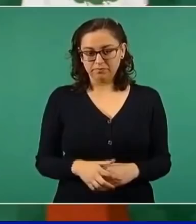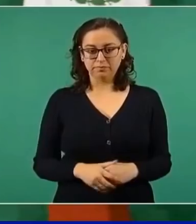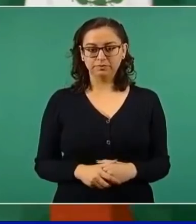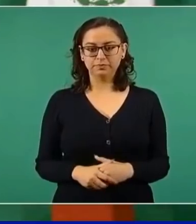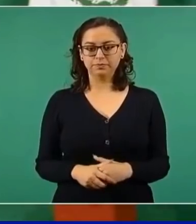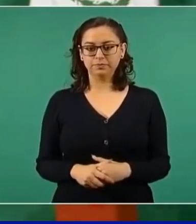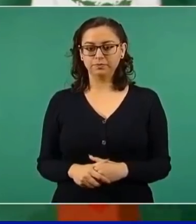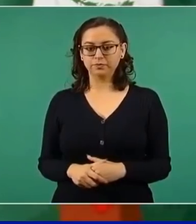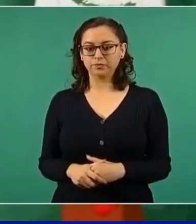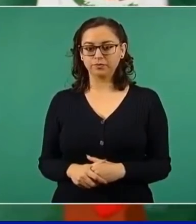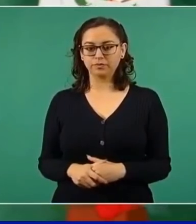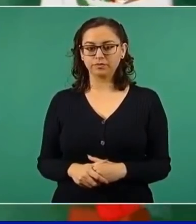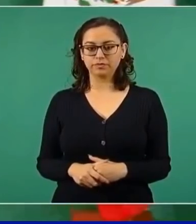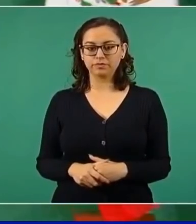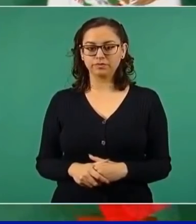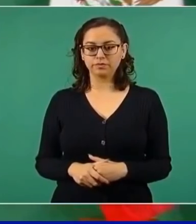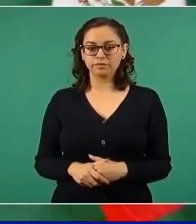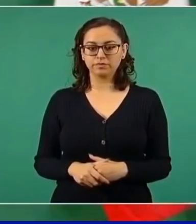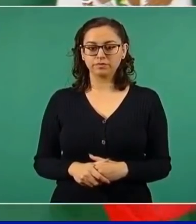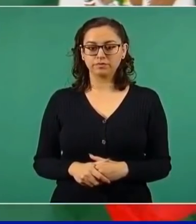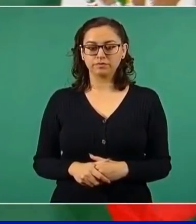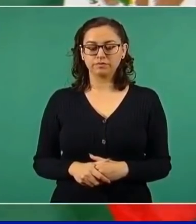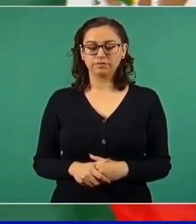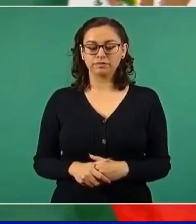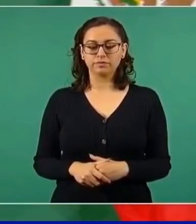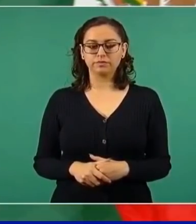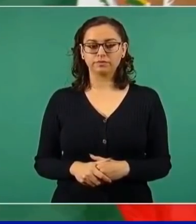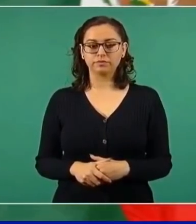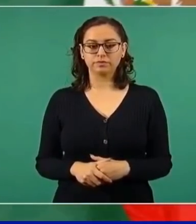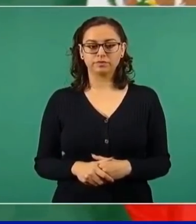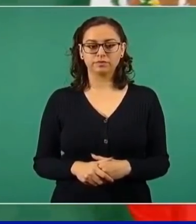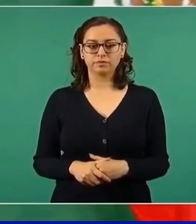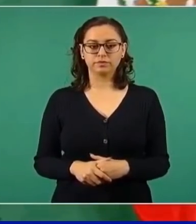recientemente